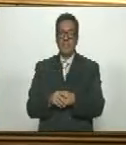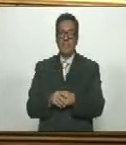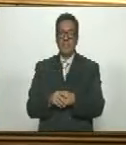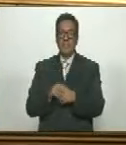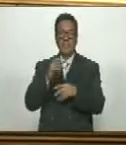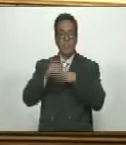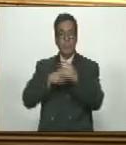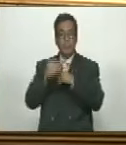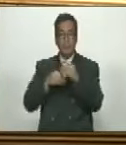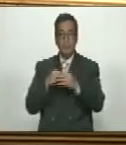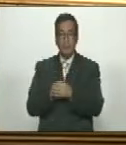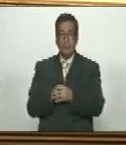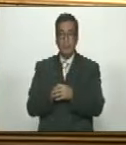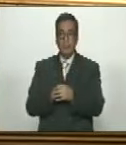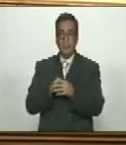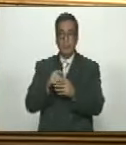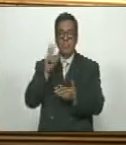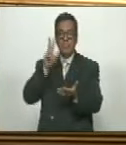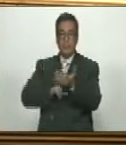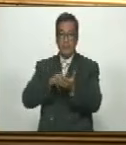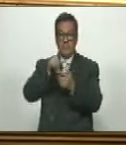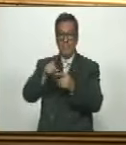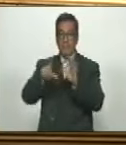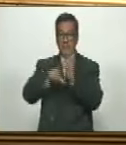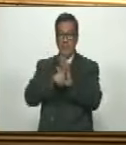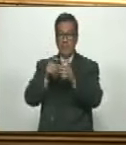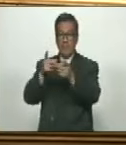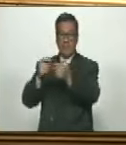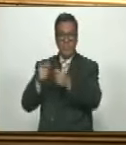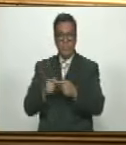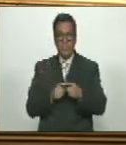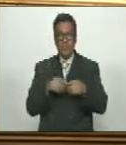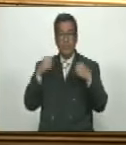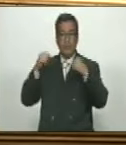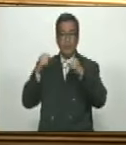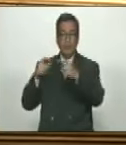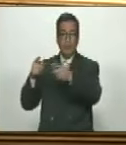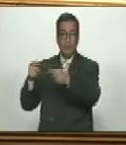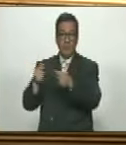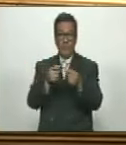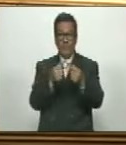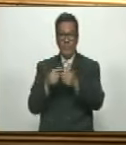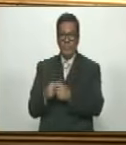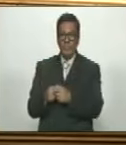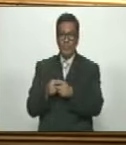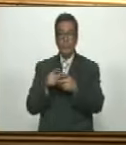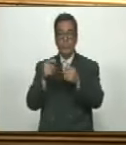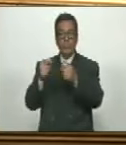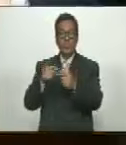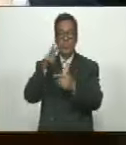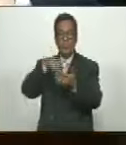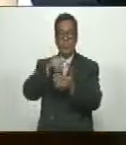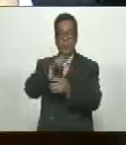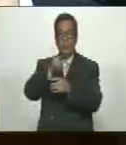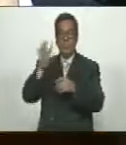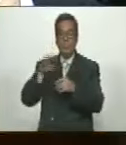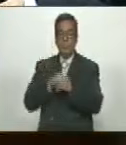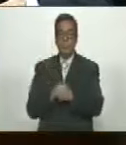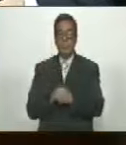en consecuencia se declara sancionada la ley de presupuesto para el ejercicio económico financiero 2024